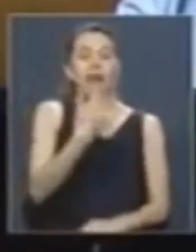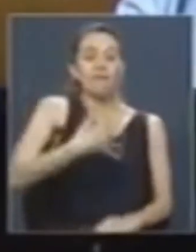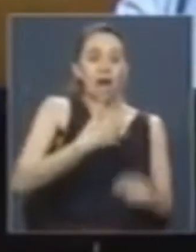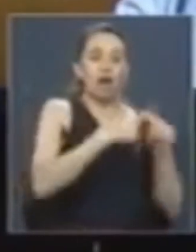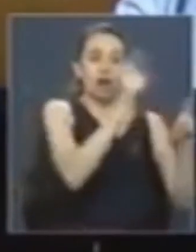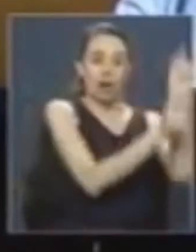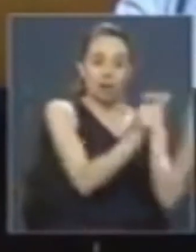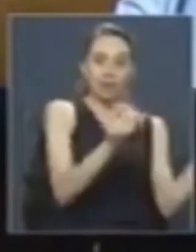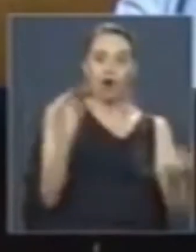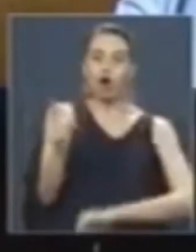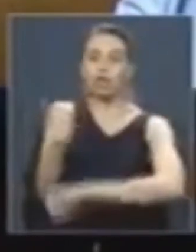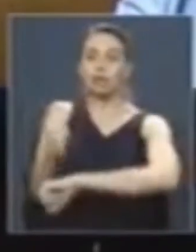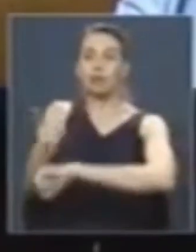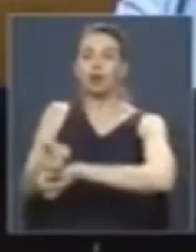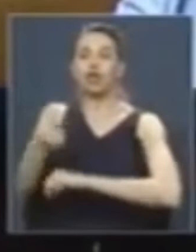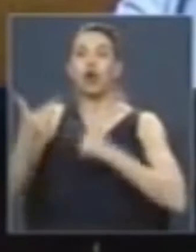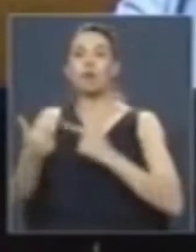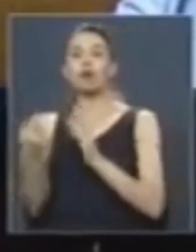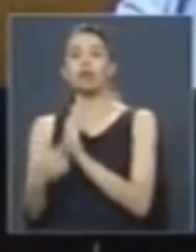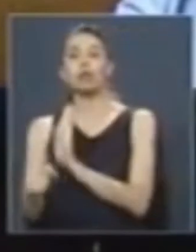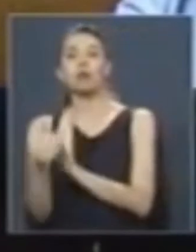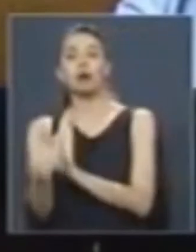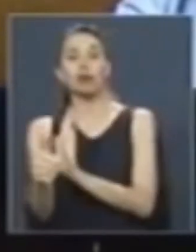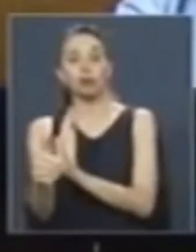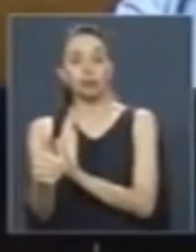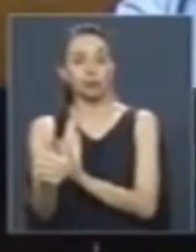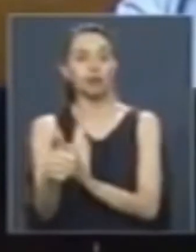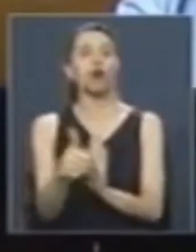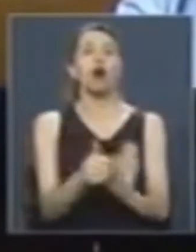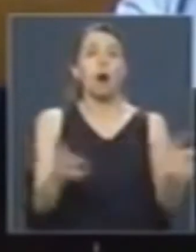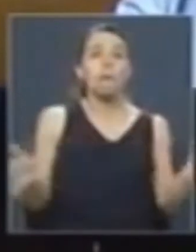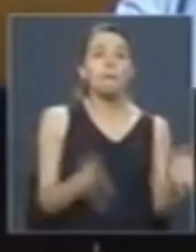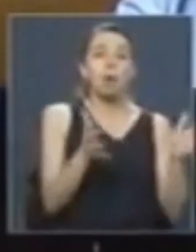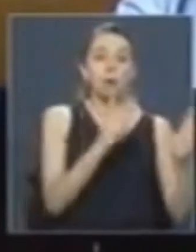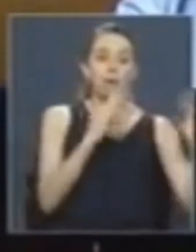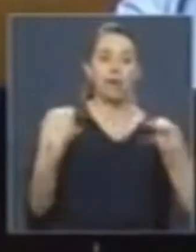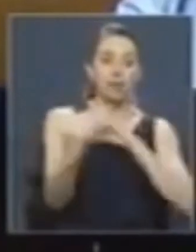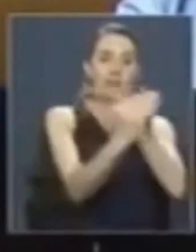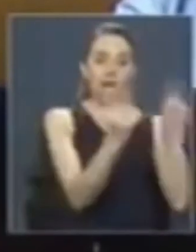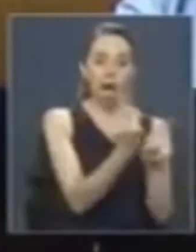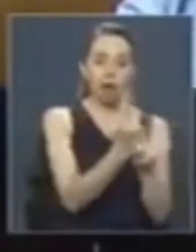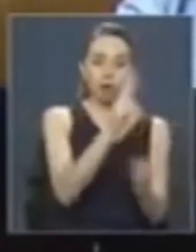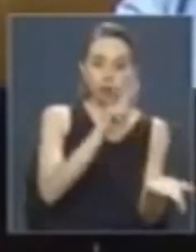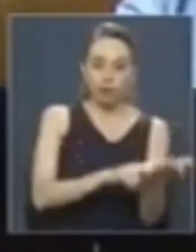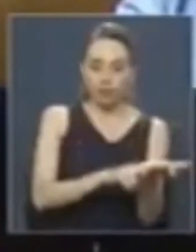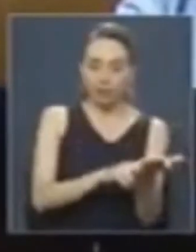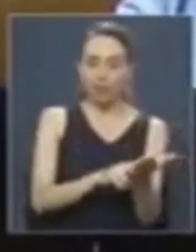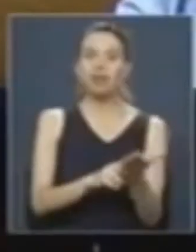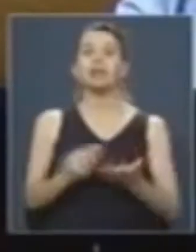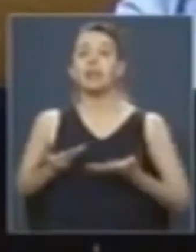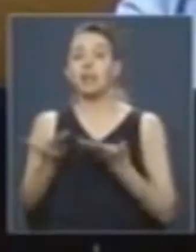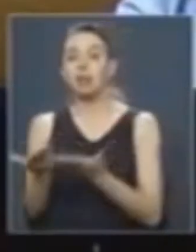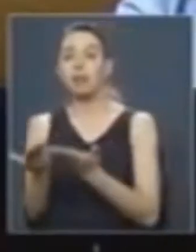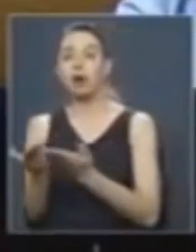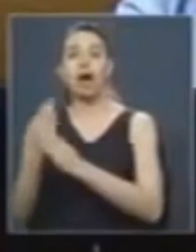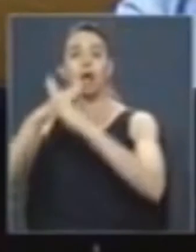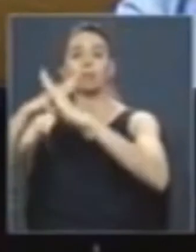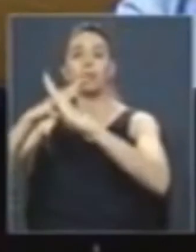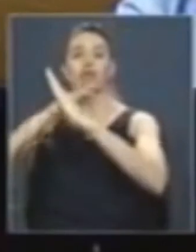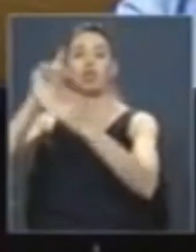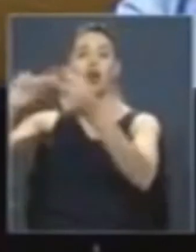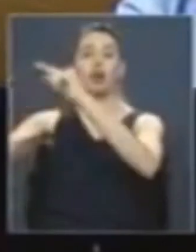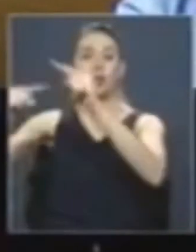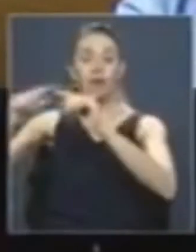diferencia y la imposición de lo políticamente correcto, entre la promoción del diálogo verdadero y la disposición a clausurar el debate y la